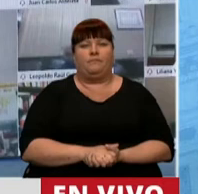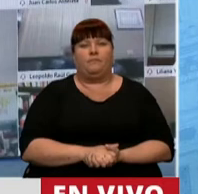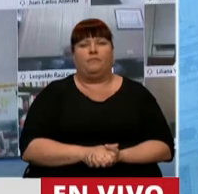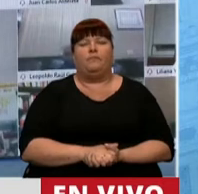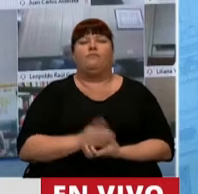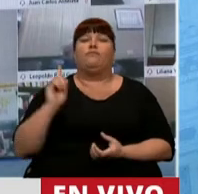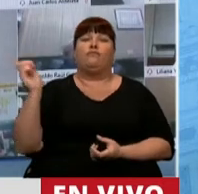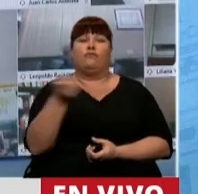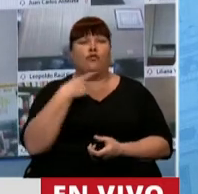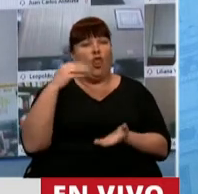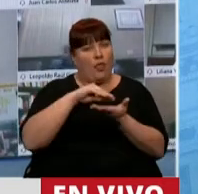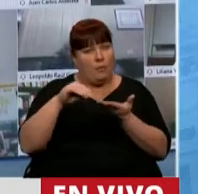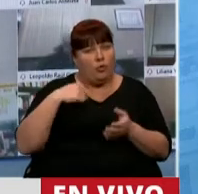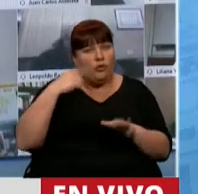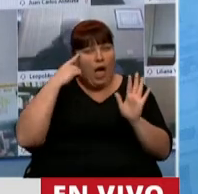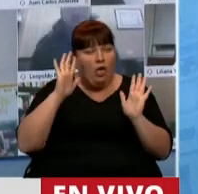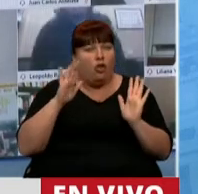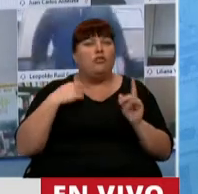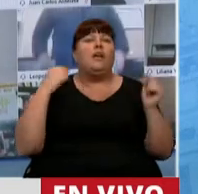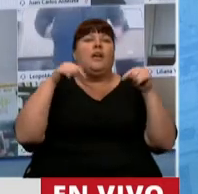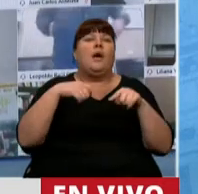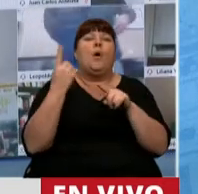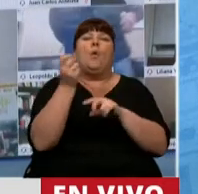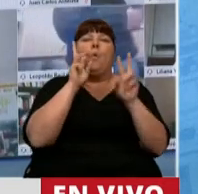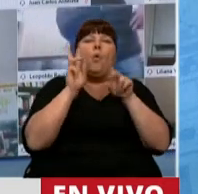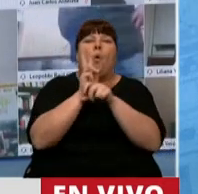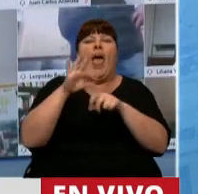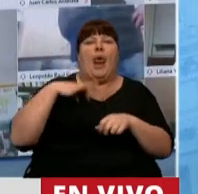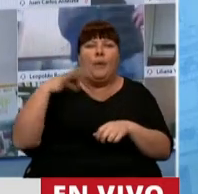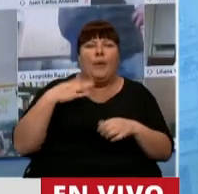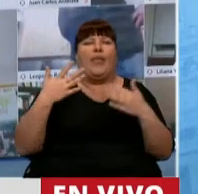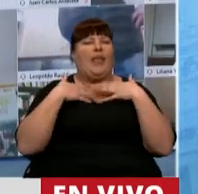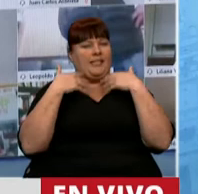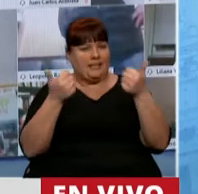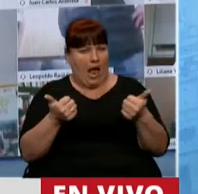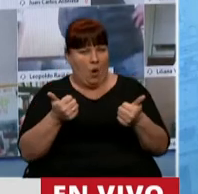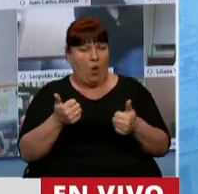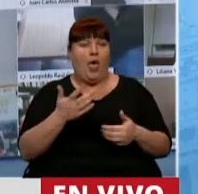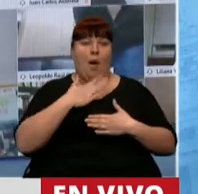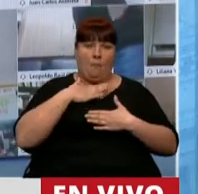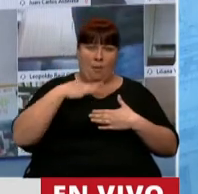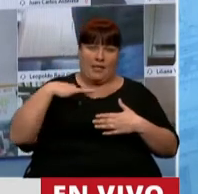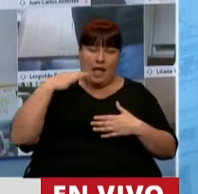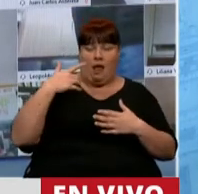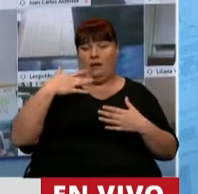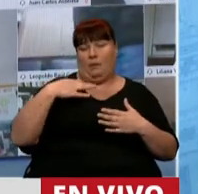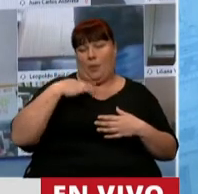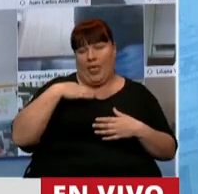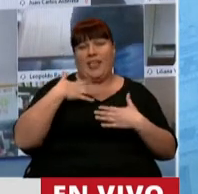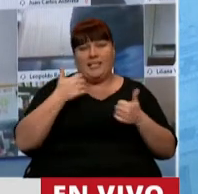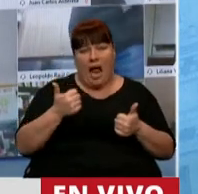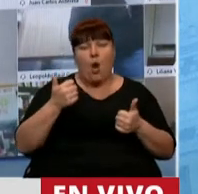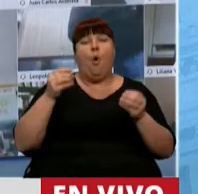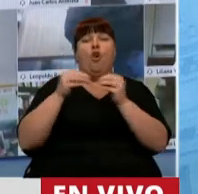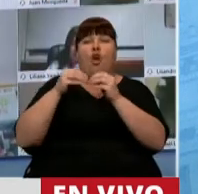Todos los diputados, entiendo yo, estamos por la vida y por la salud. La propia, la de nuestros compatriotas